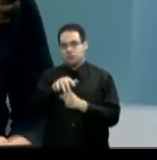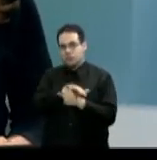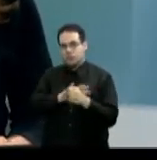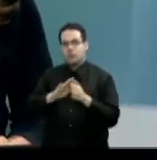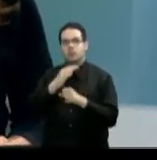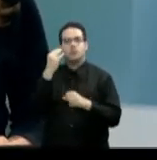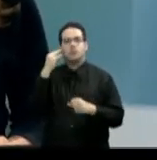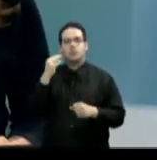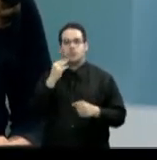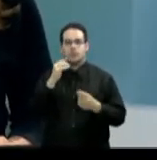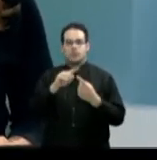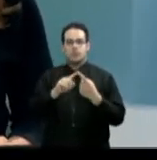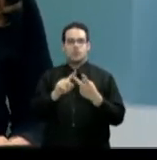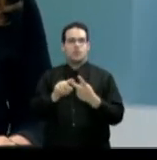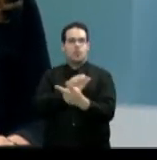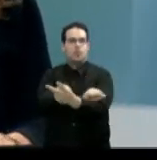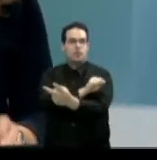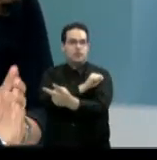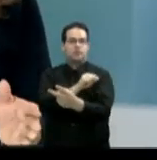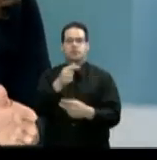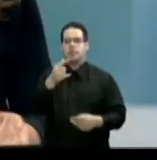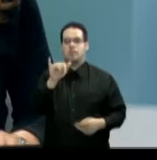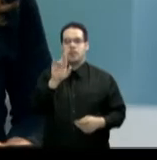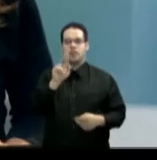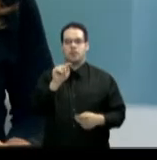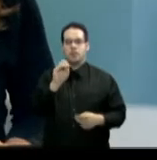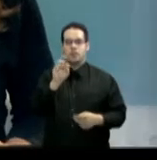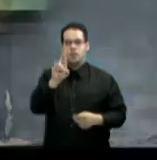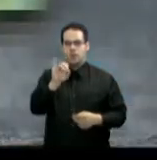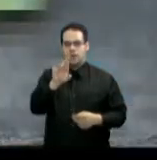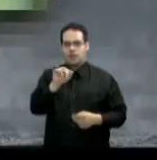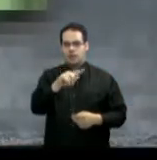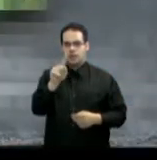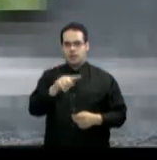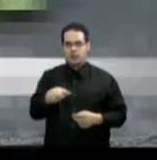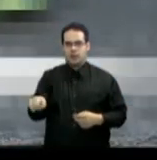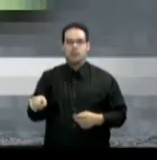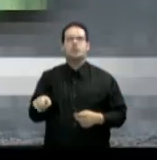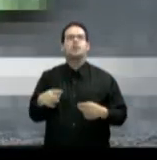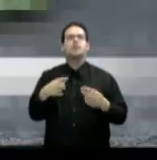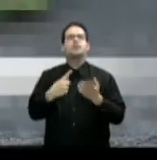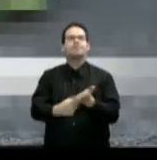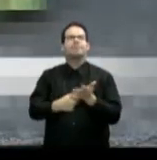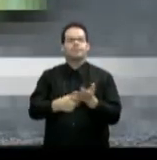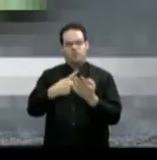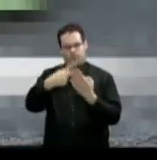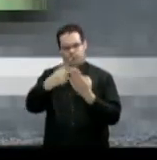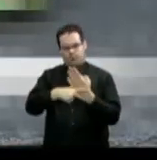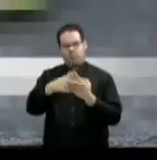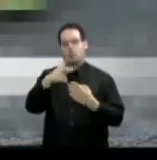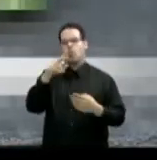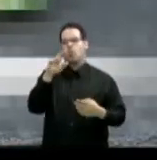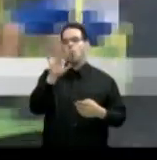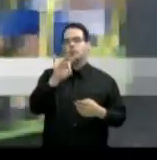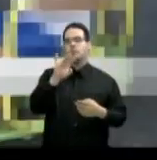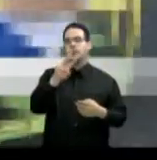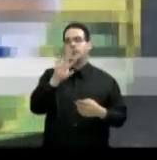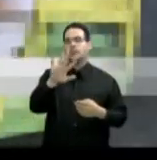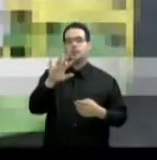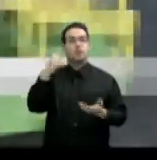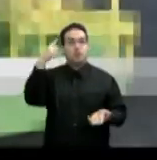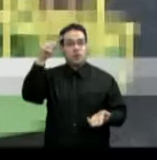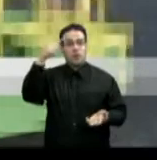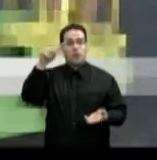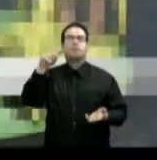de mayagüez aguadilla gilberto rodríguez valle aclaró detalles del proyecto 865 que busca combatir el